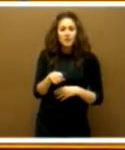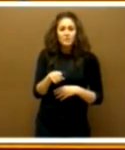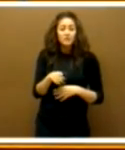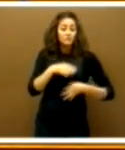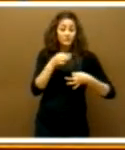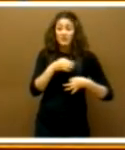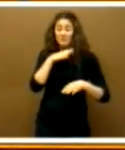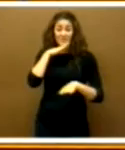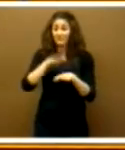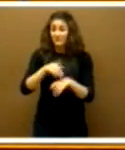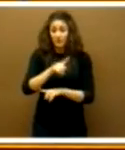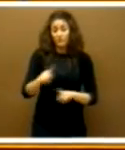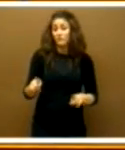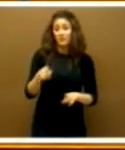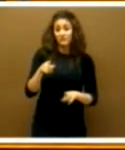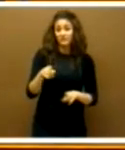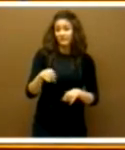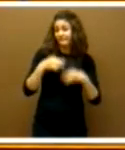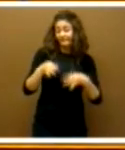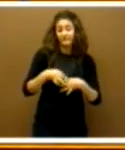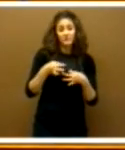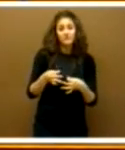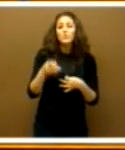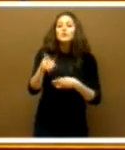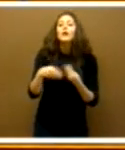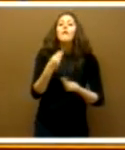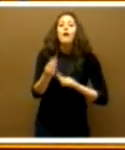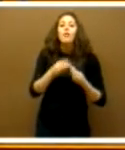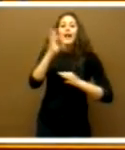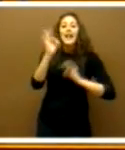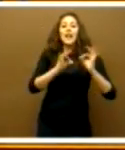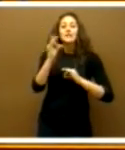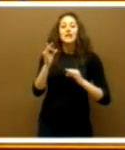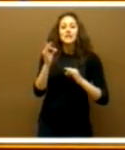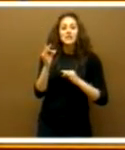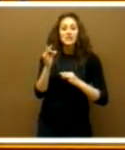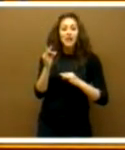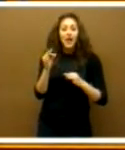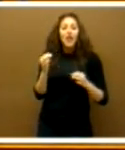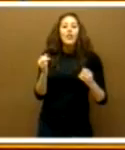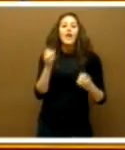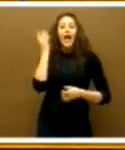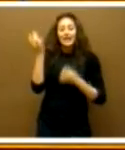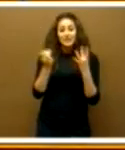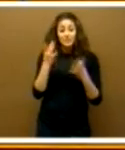no cumplir. Señora consejera, ¿qué van a hacer para que la tasa de actividad de las mujeres en Extremadura deje de ser